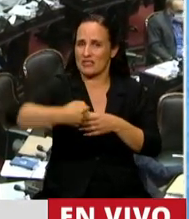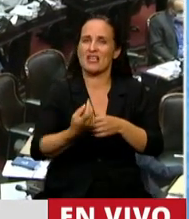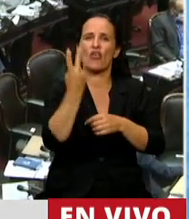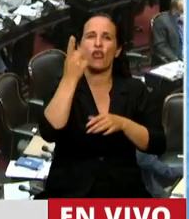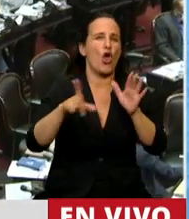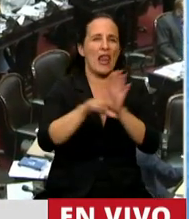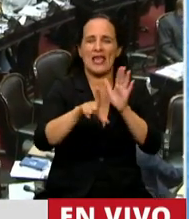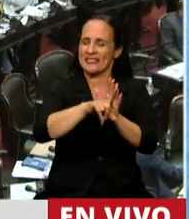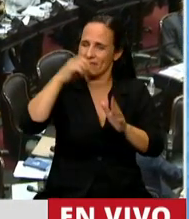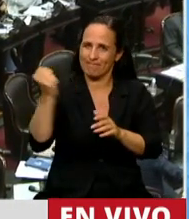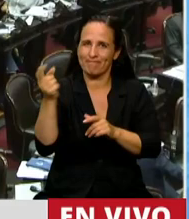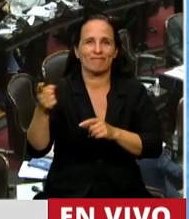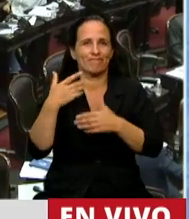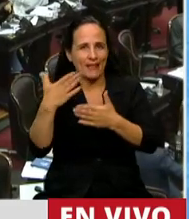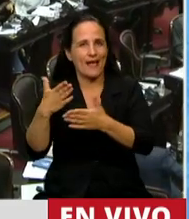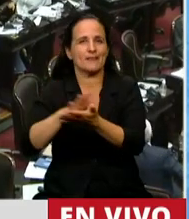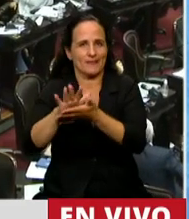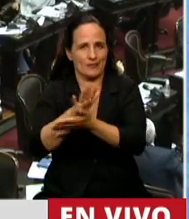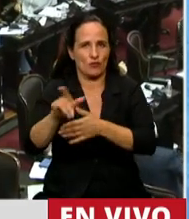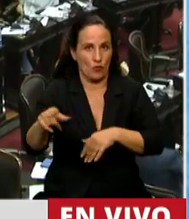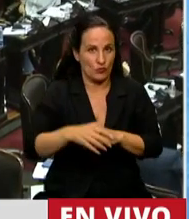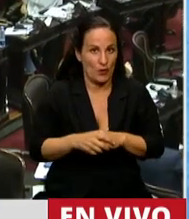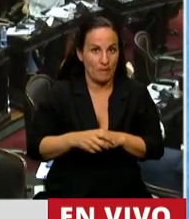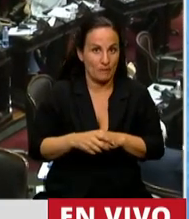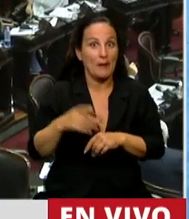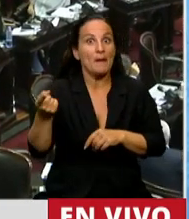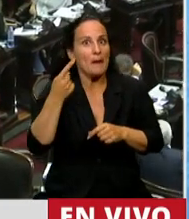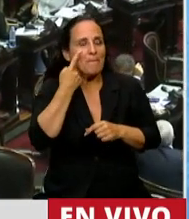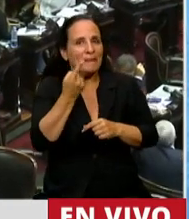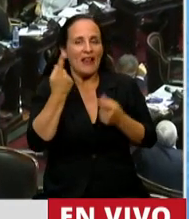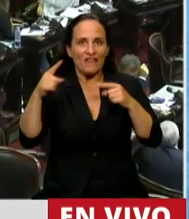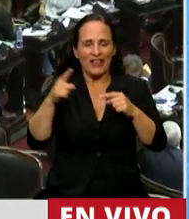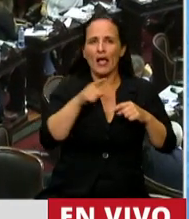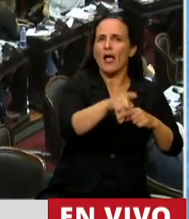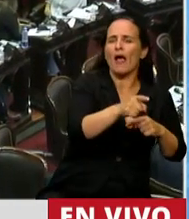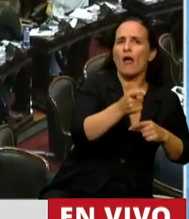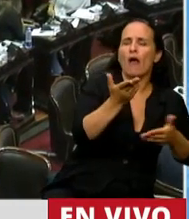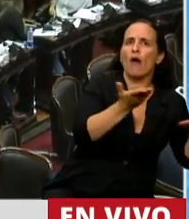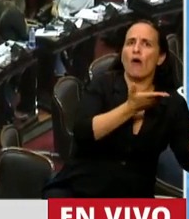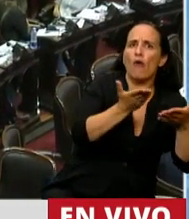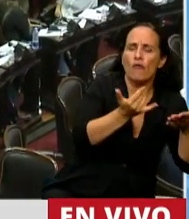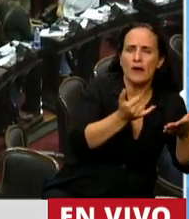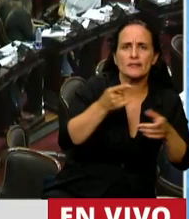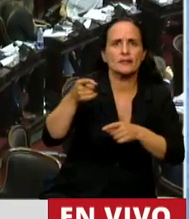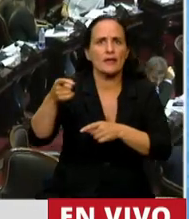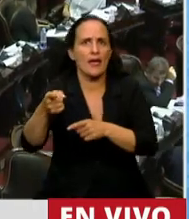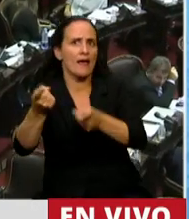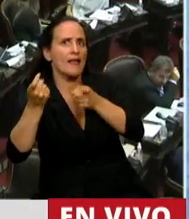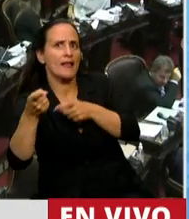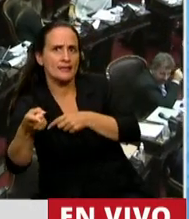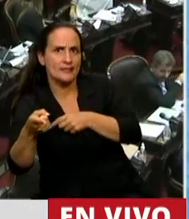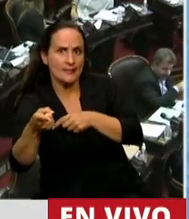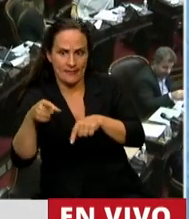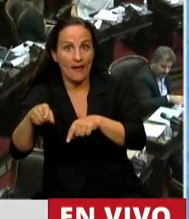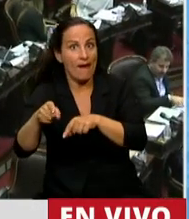fundamentales. Y fíjense lo que es poner el ojo en la oferta o poner el ojo en la demanda. Cuando nosotros ponemos el ojo en la demanda